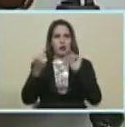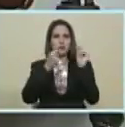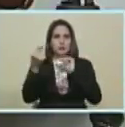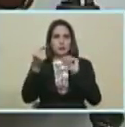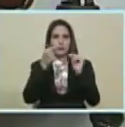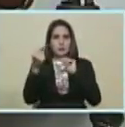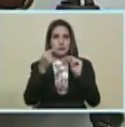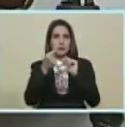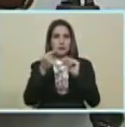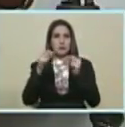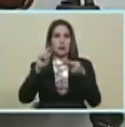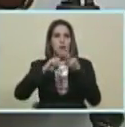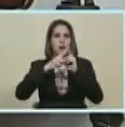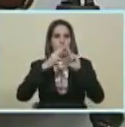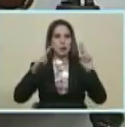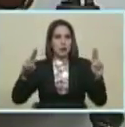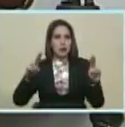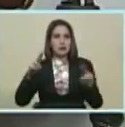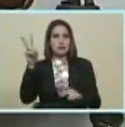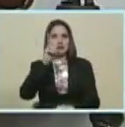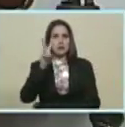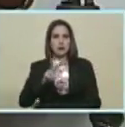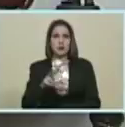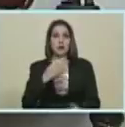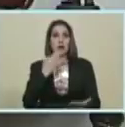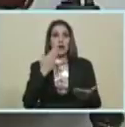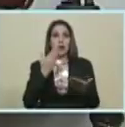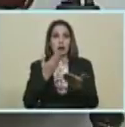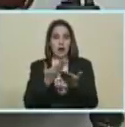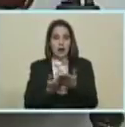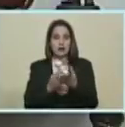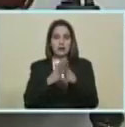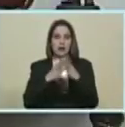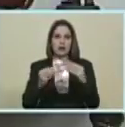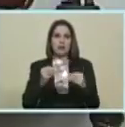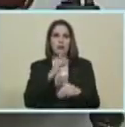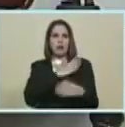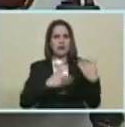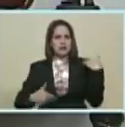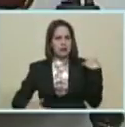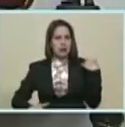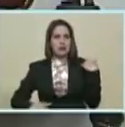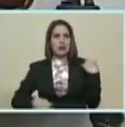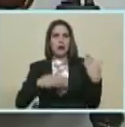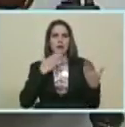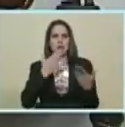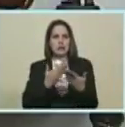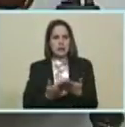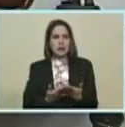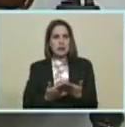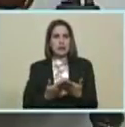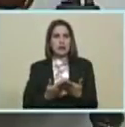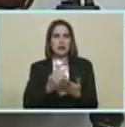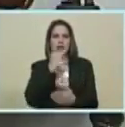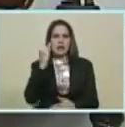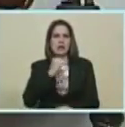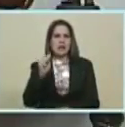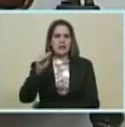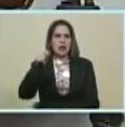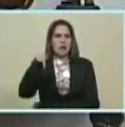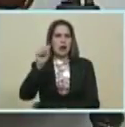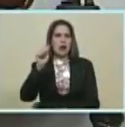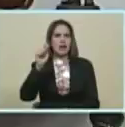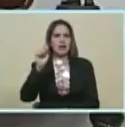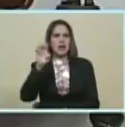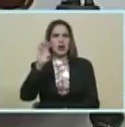por la paz... ...y la soberanía de Venezuela... ...gracias al expresidente Zapatero... ...gracias presidente Danilo Medina... ...gracias